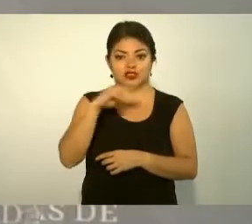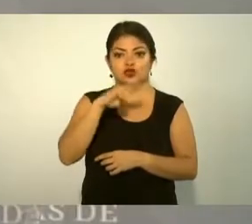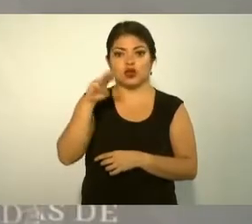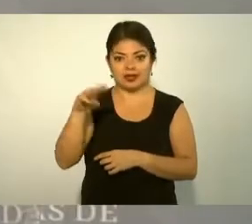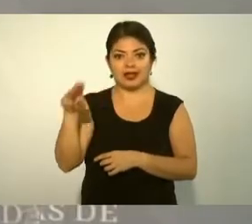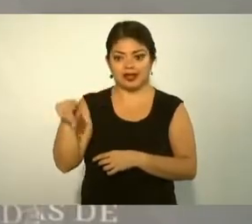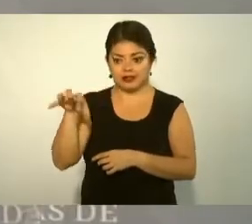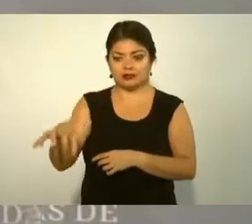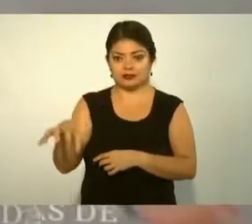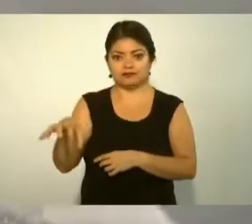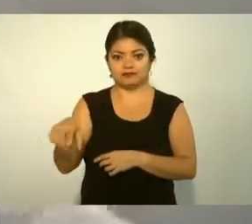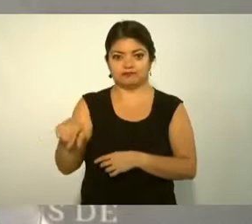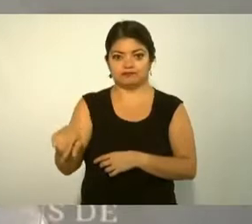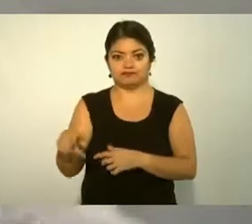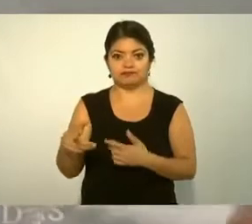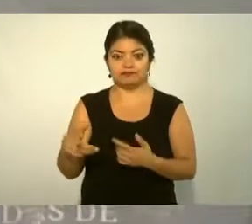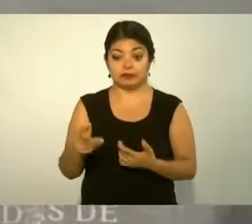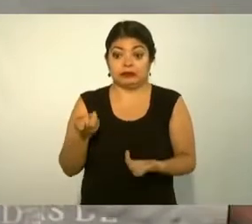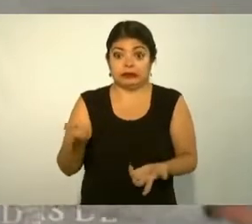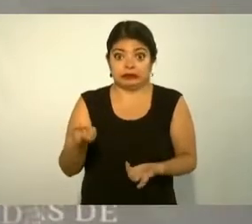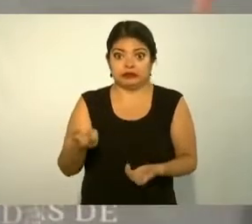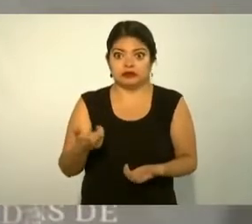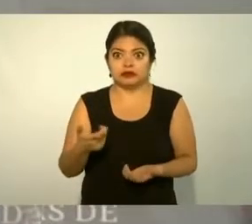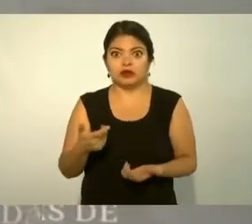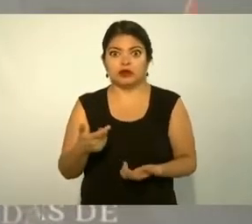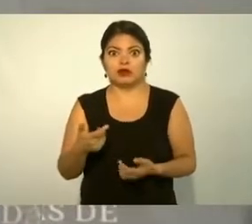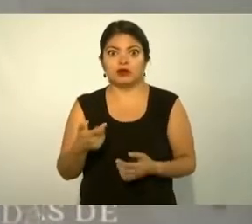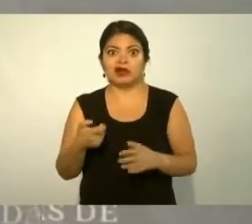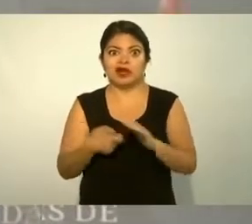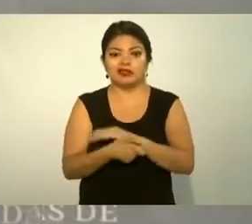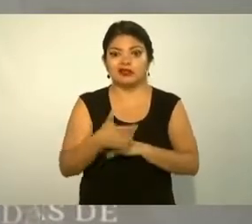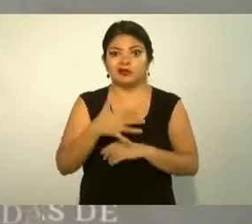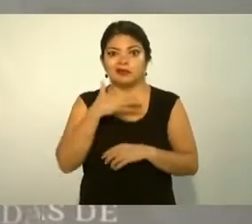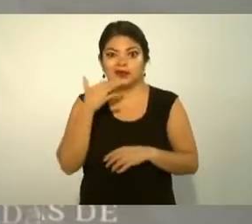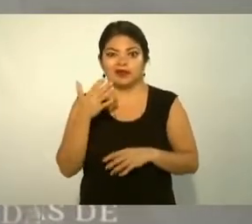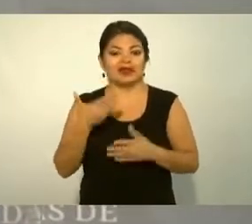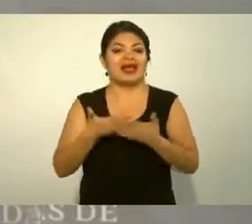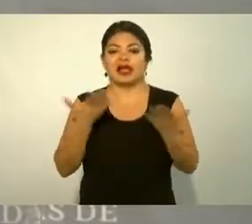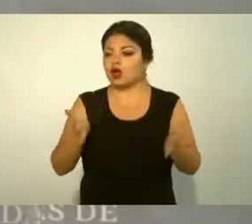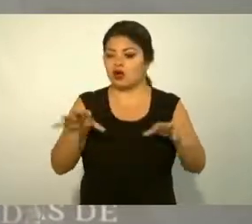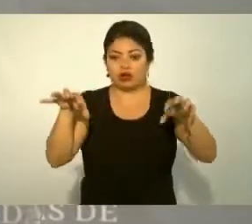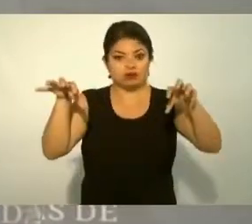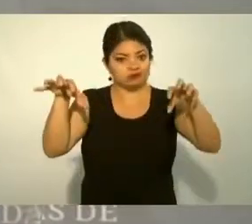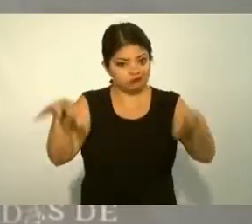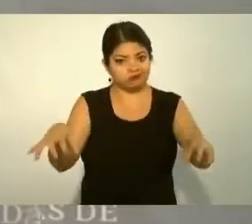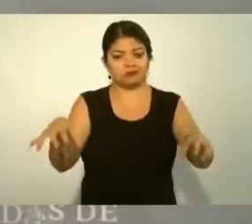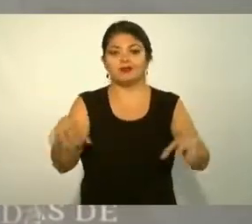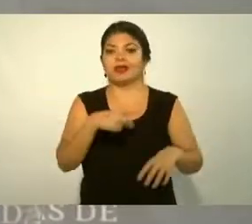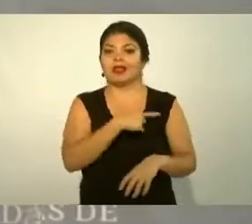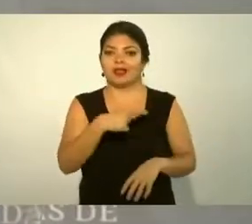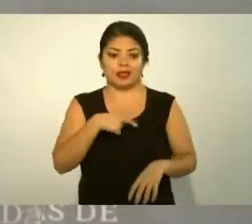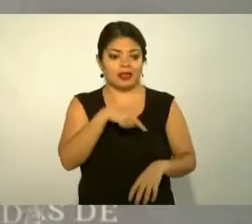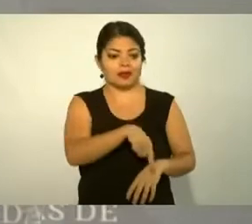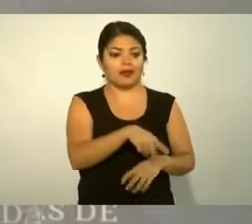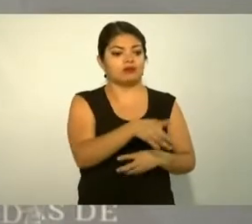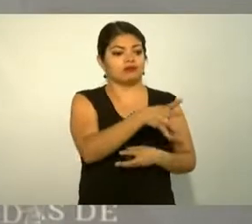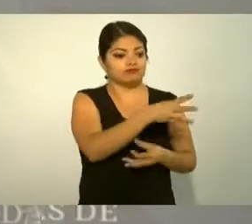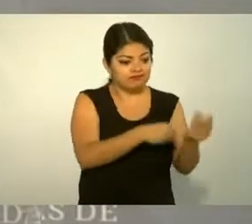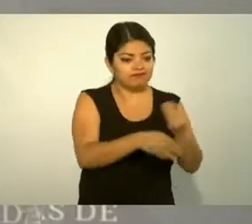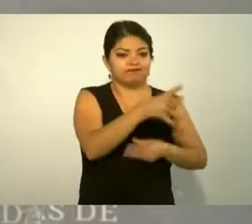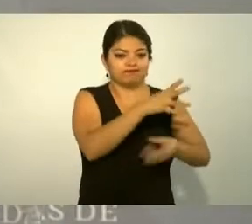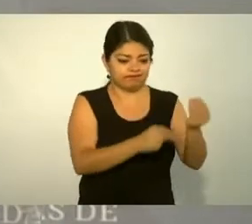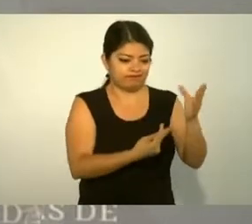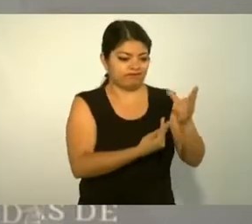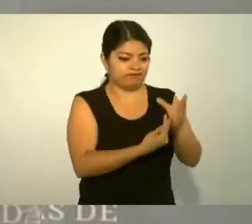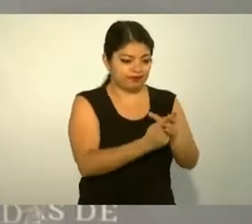las vamos a rehabilitar para que se pueda producir lo más pronto